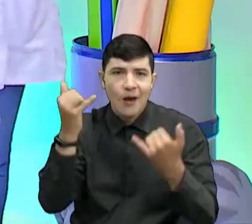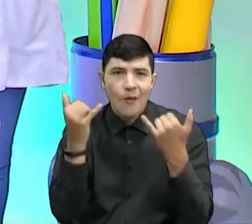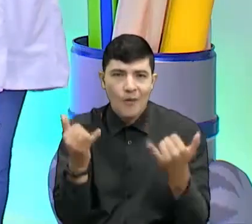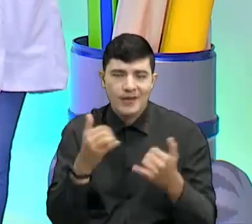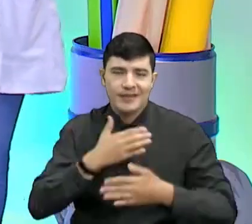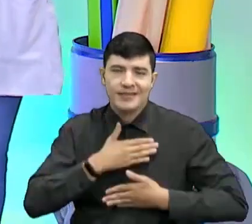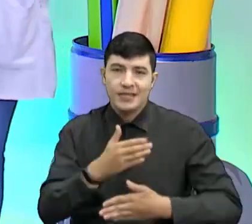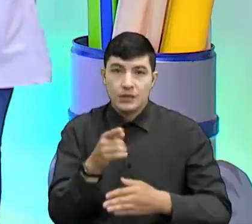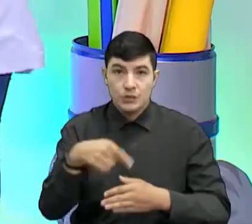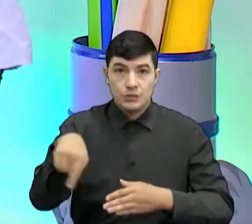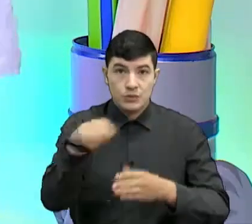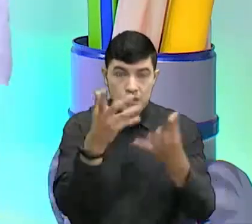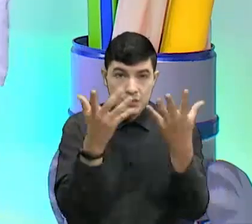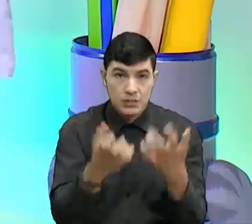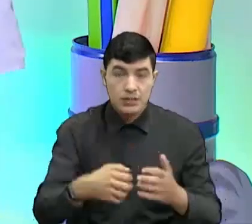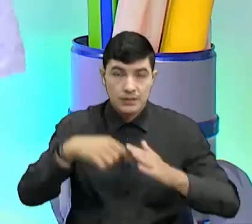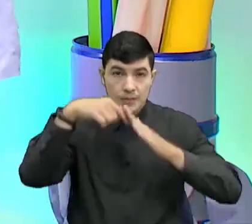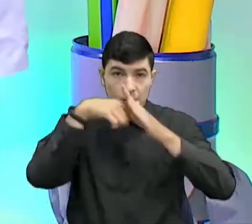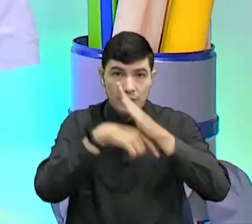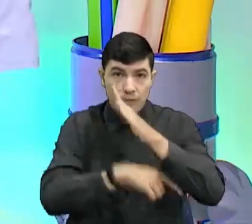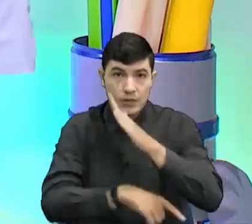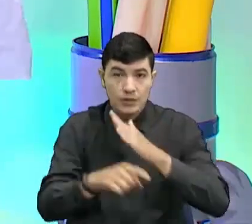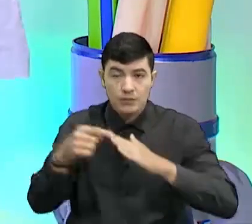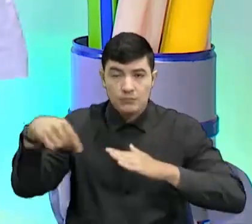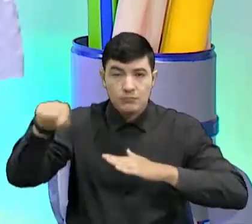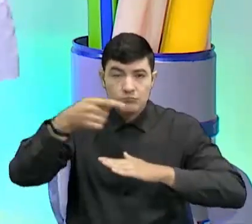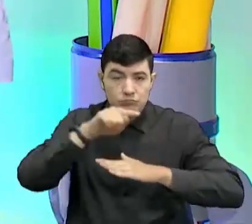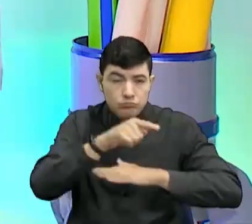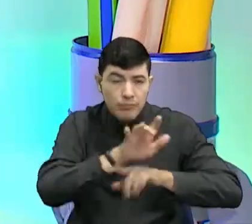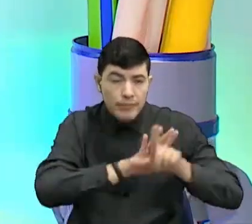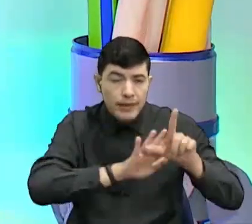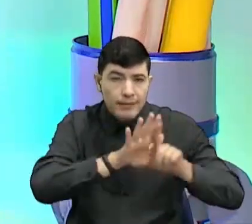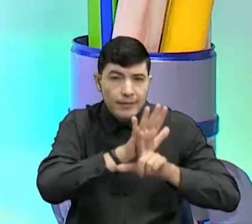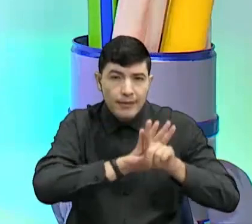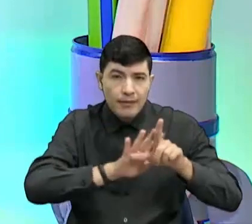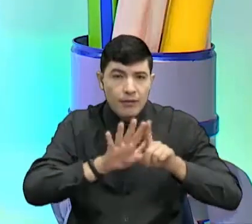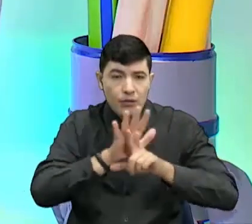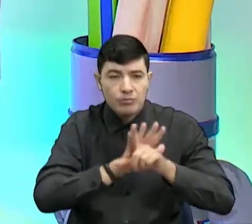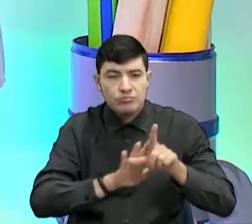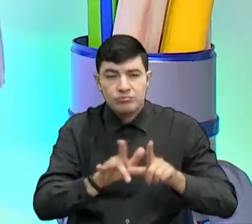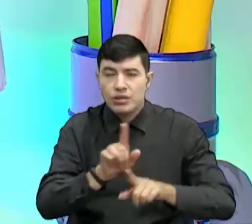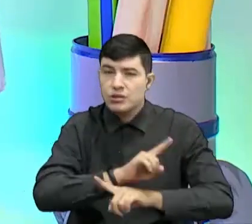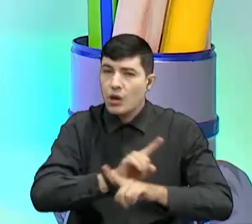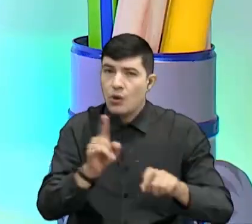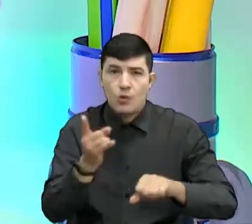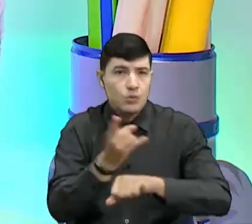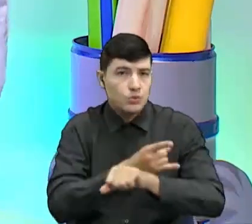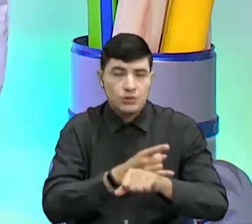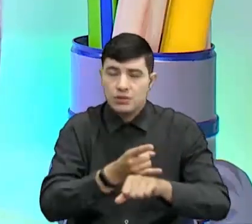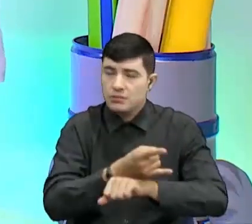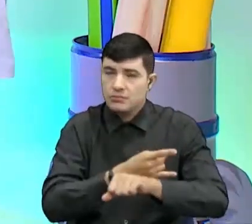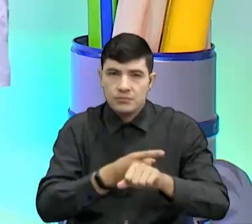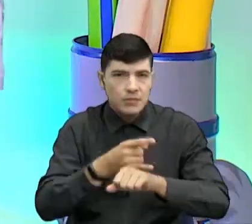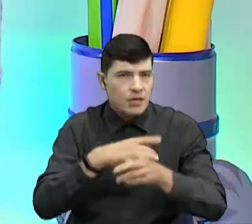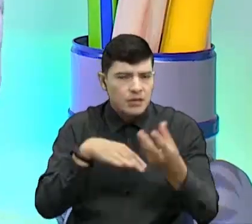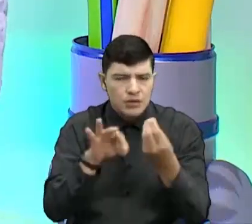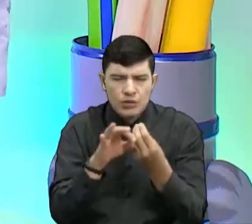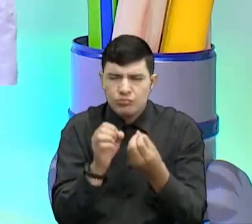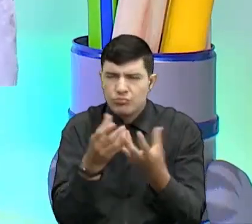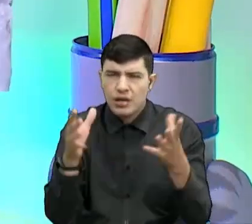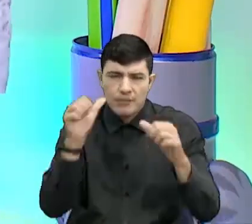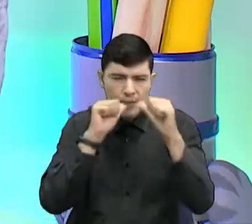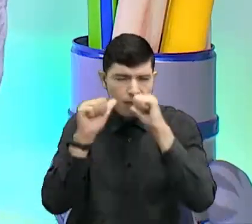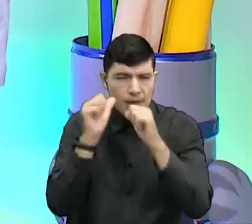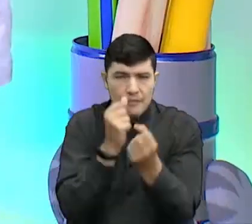ustedes quieren seguir profundizando acerca de eso que no tienen que hacer sobre las sustancias psicoactivas, el alcohol y todo eso, presten mucha